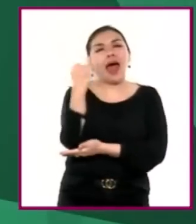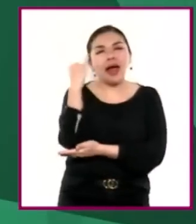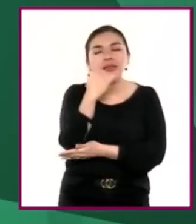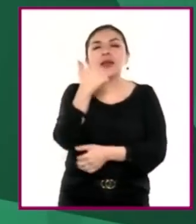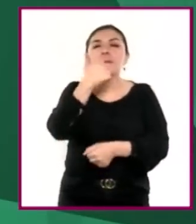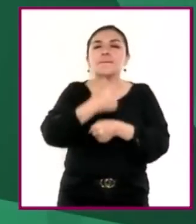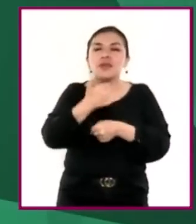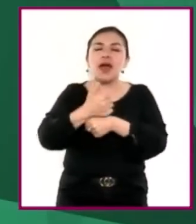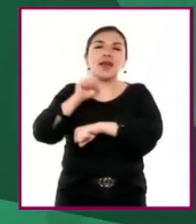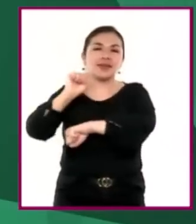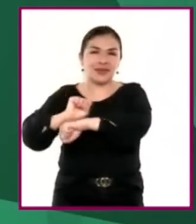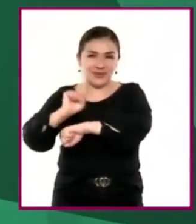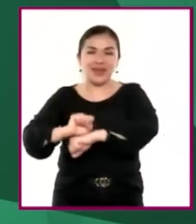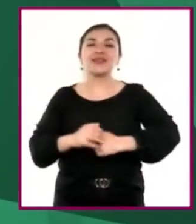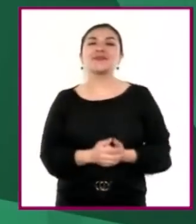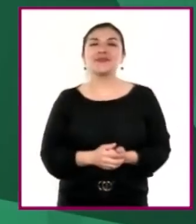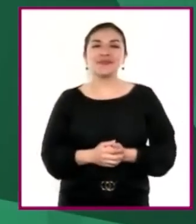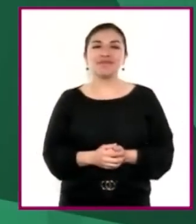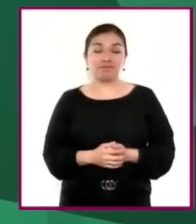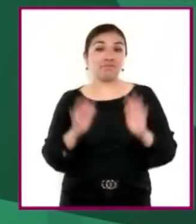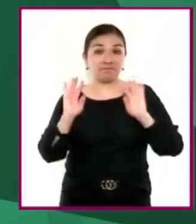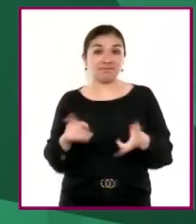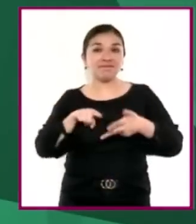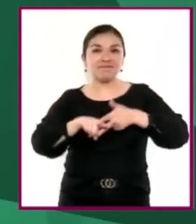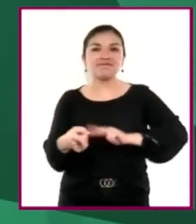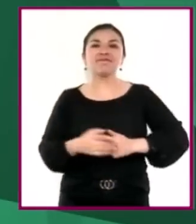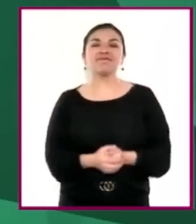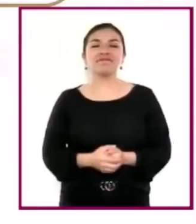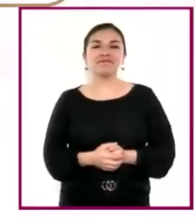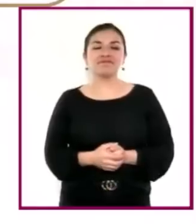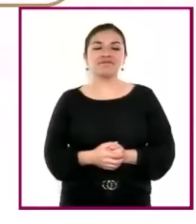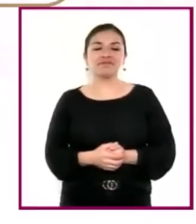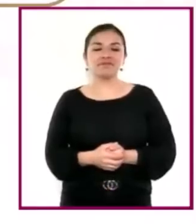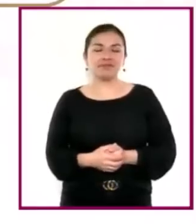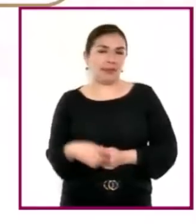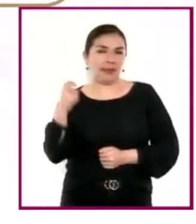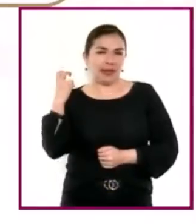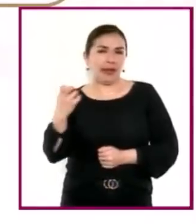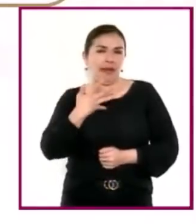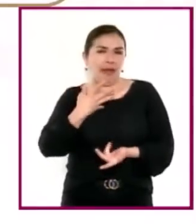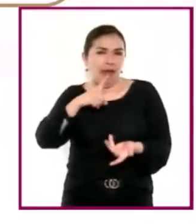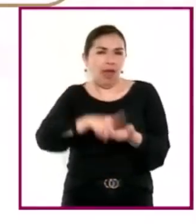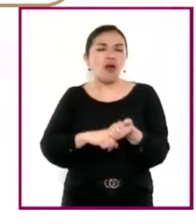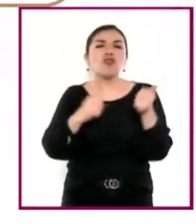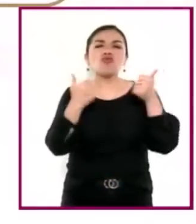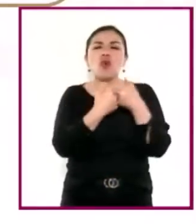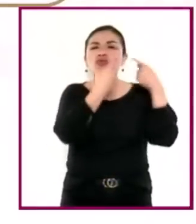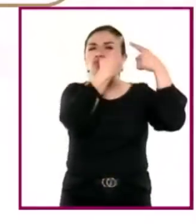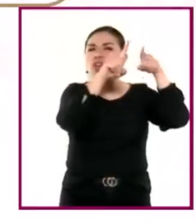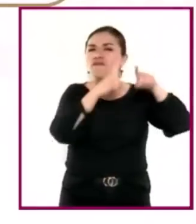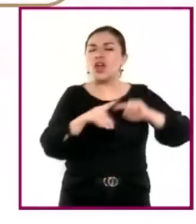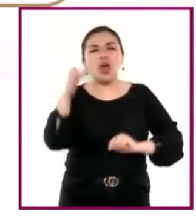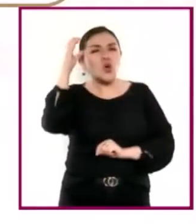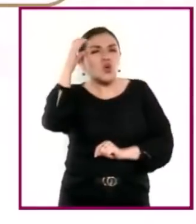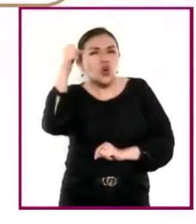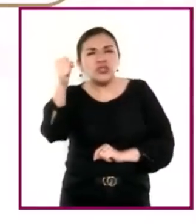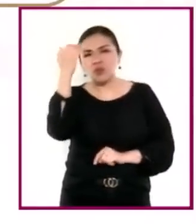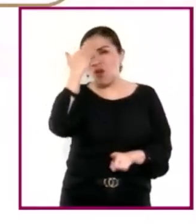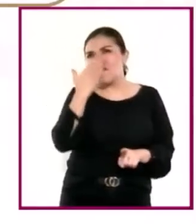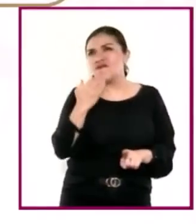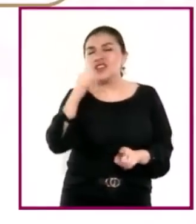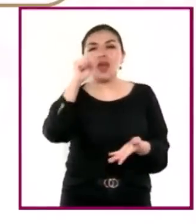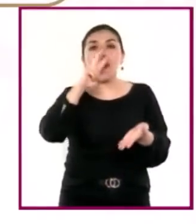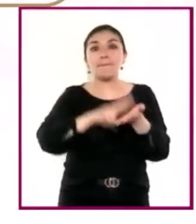preescolar, primaria y secundaria. Comencemos. El campo se articula a partir de una serie de conceptos,